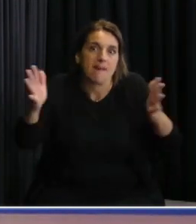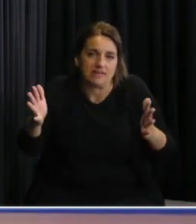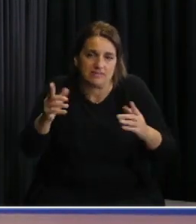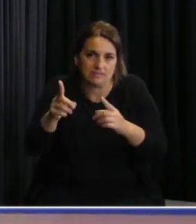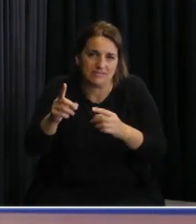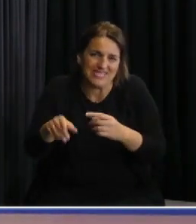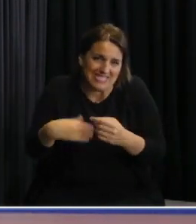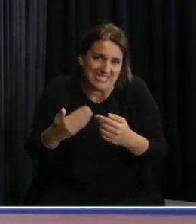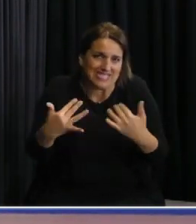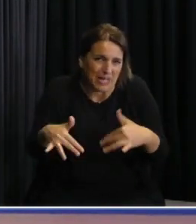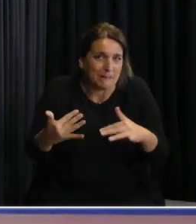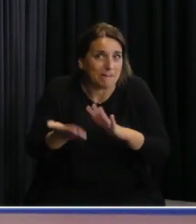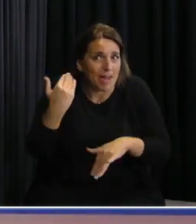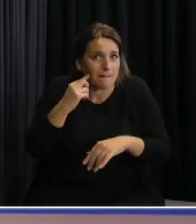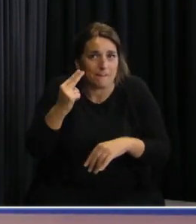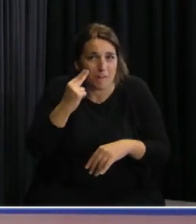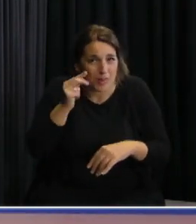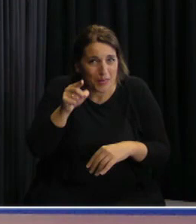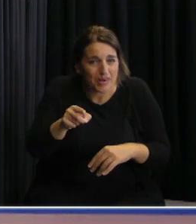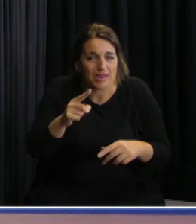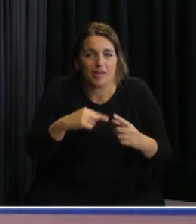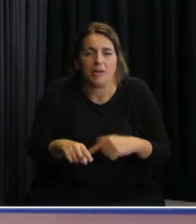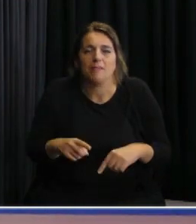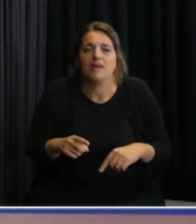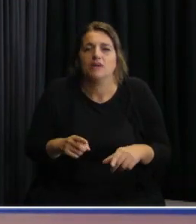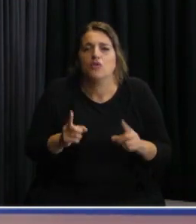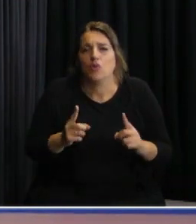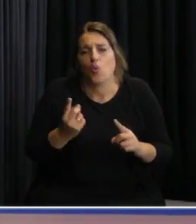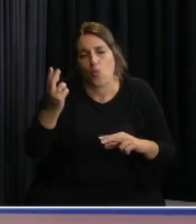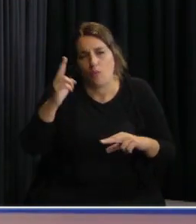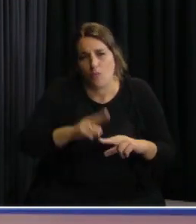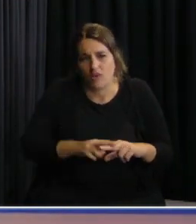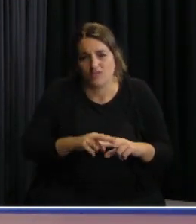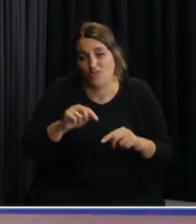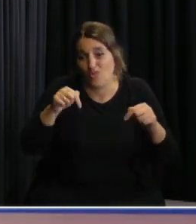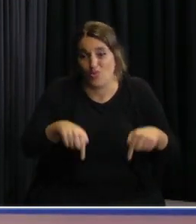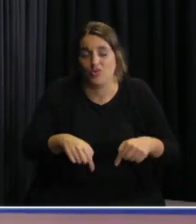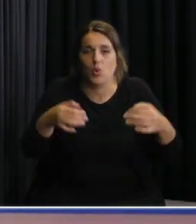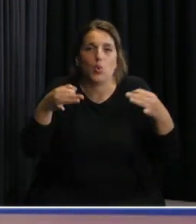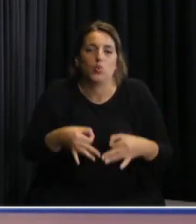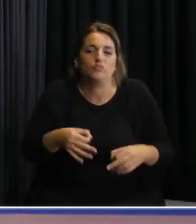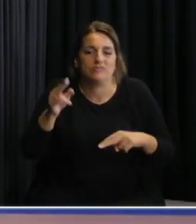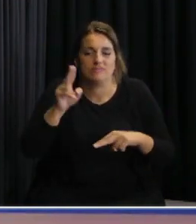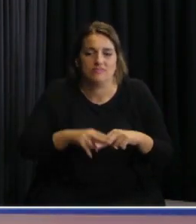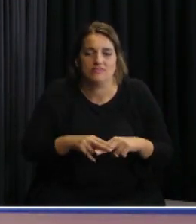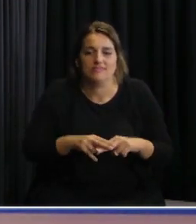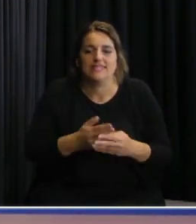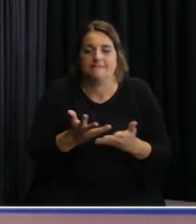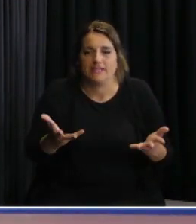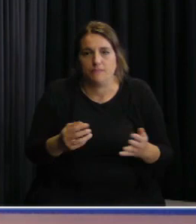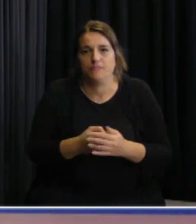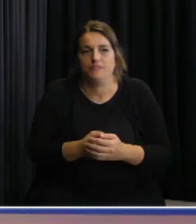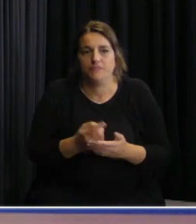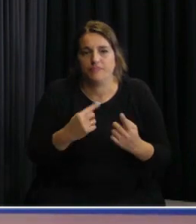hay más problemas y donde hubo un fallecido en el día de hoy bueno vamos a